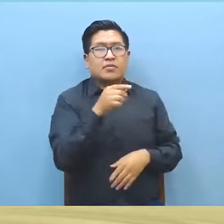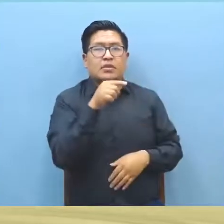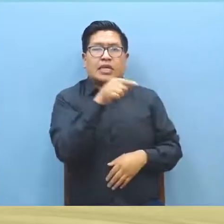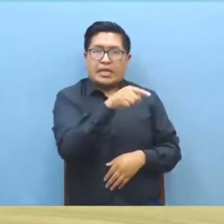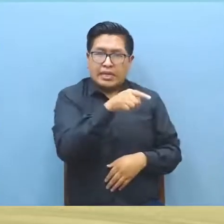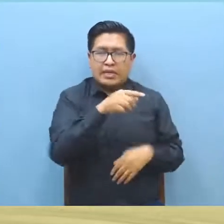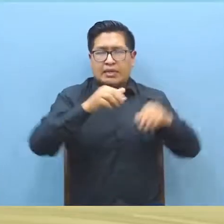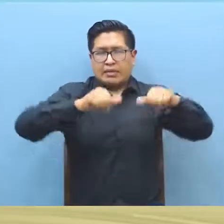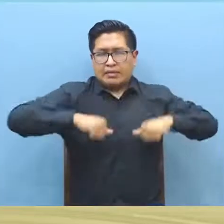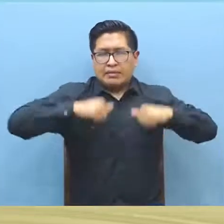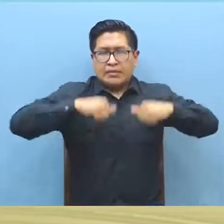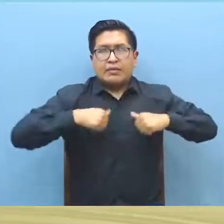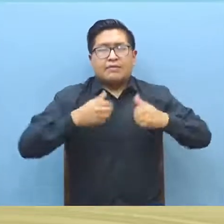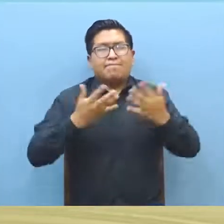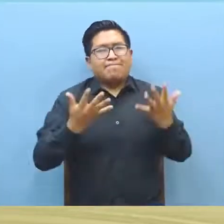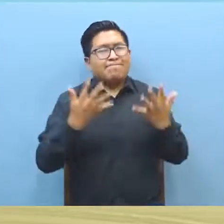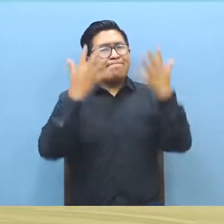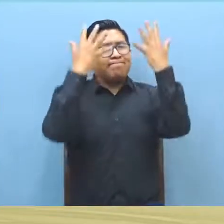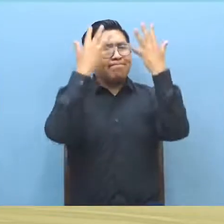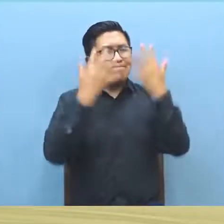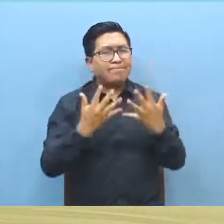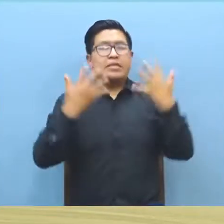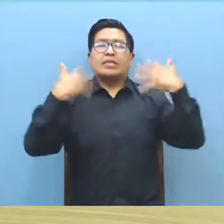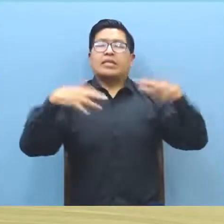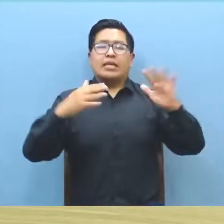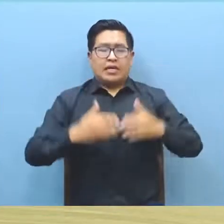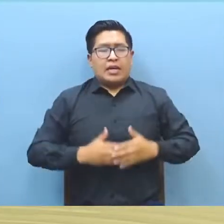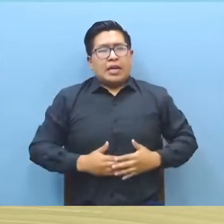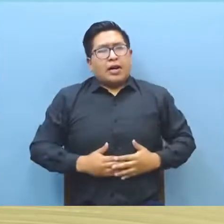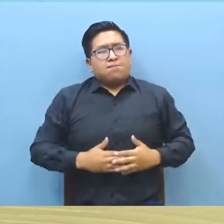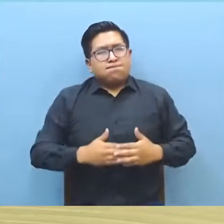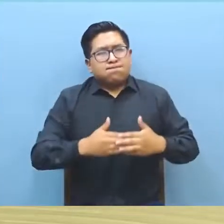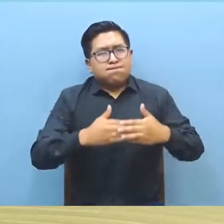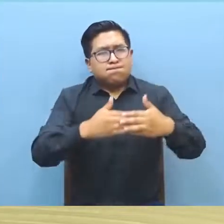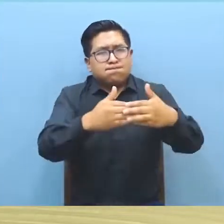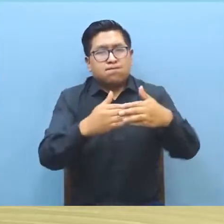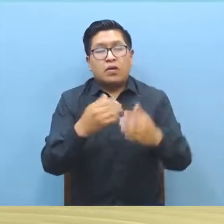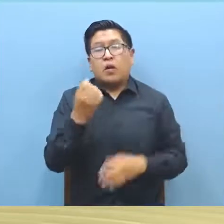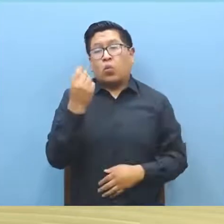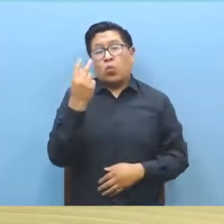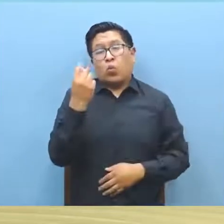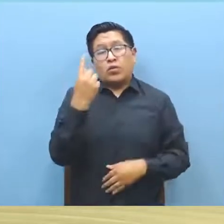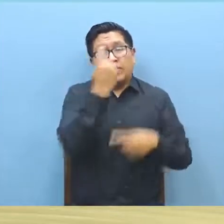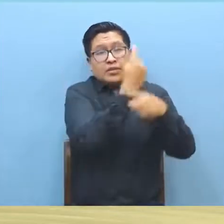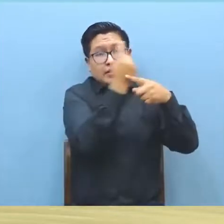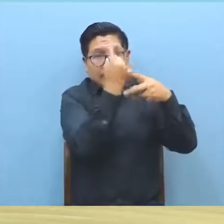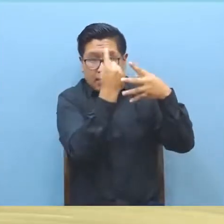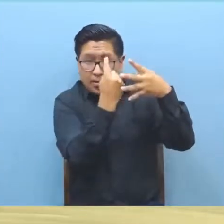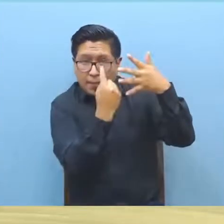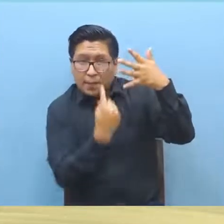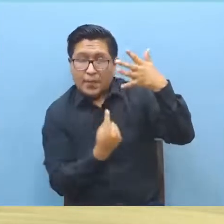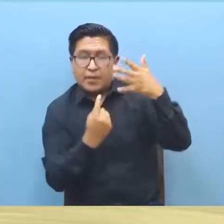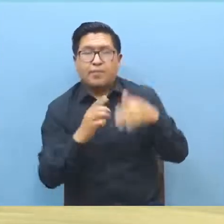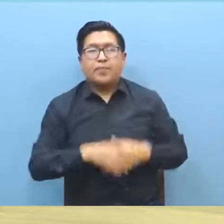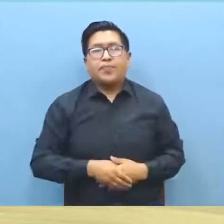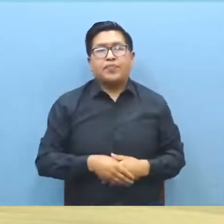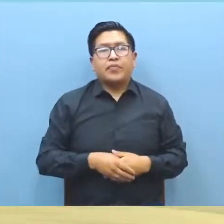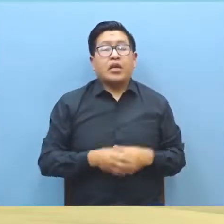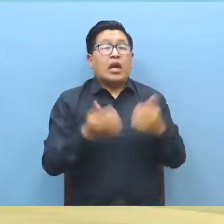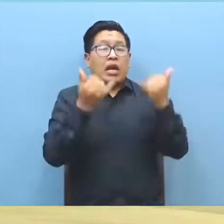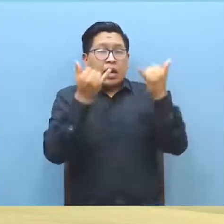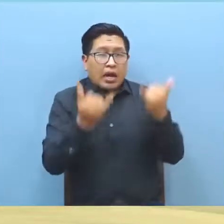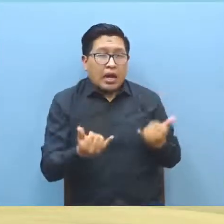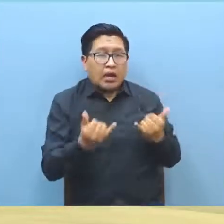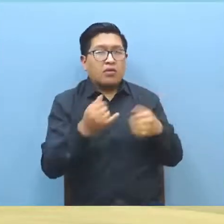ha dado un estado de gestación de la víctima de 12 semanas que en el momento se está